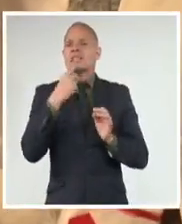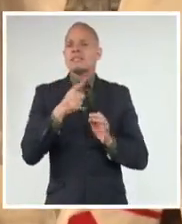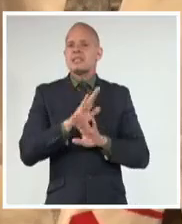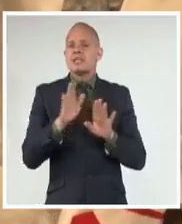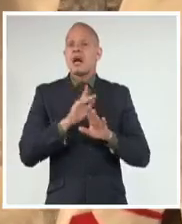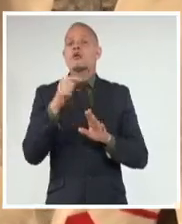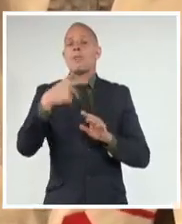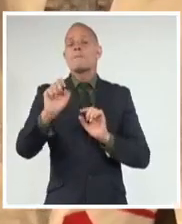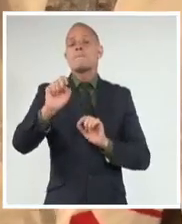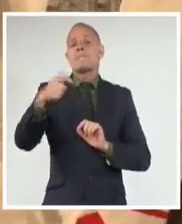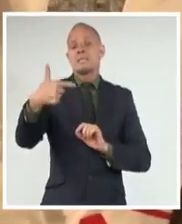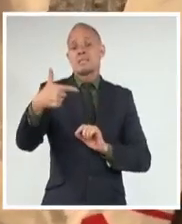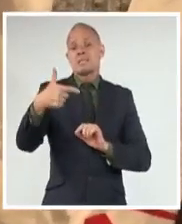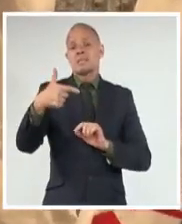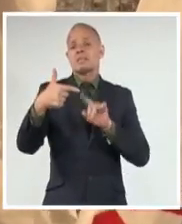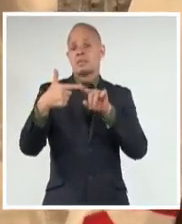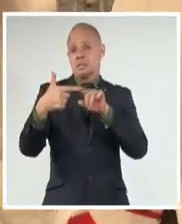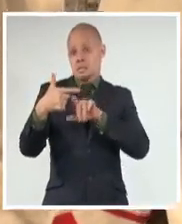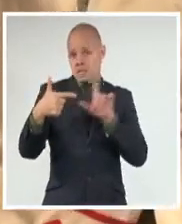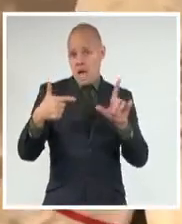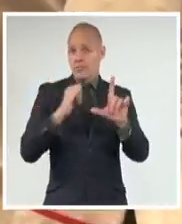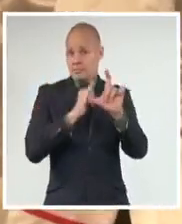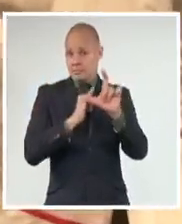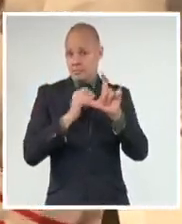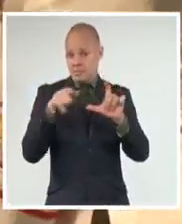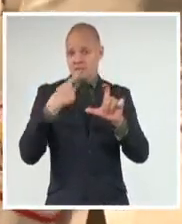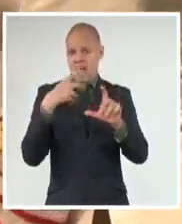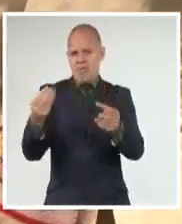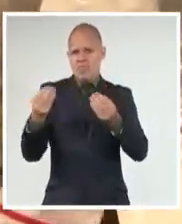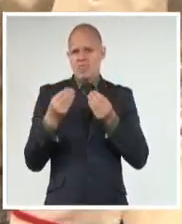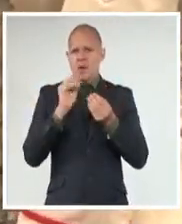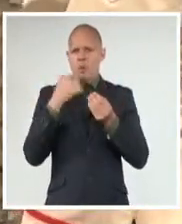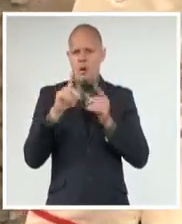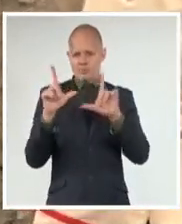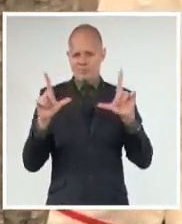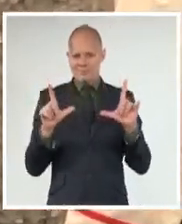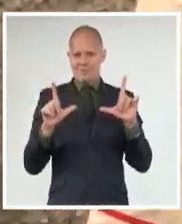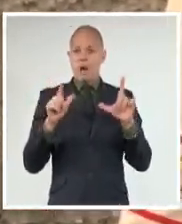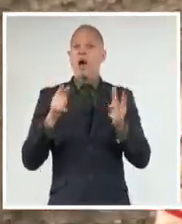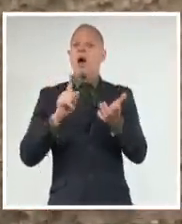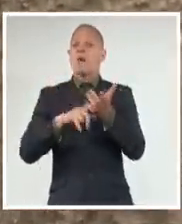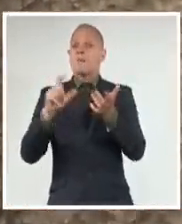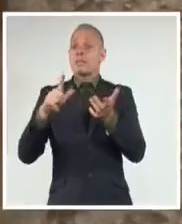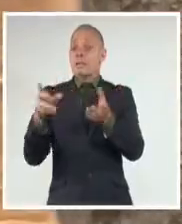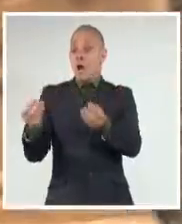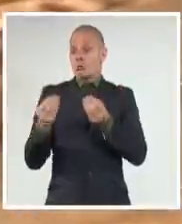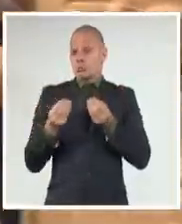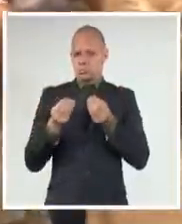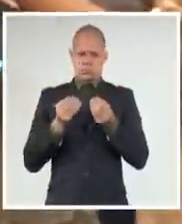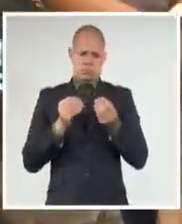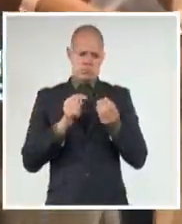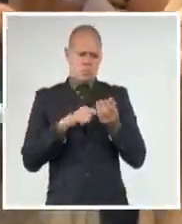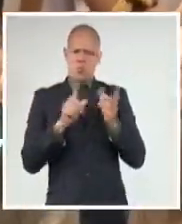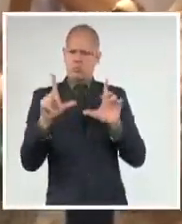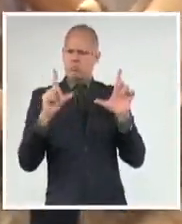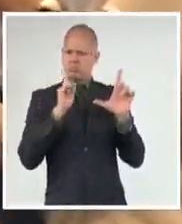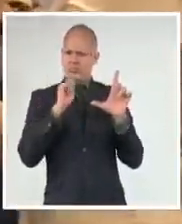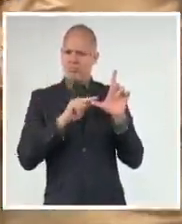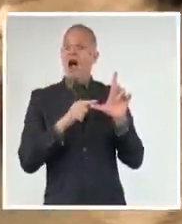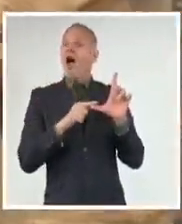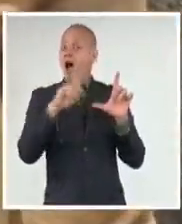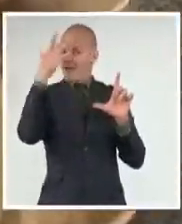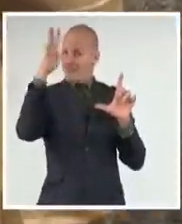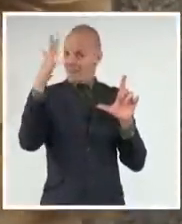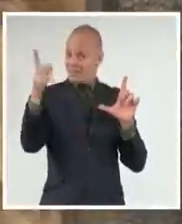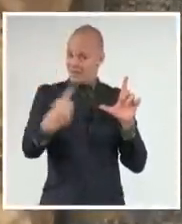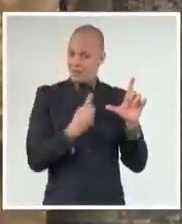recibió de manos del secretario de Organización y Política de Cuadros del Comité Central del Partido, Roberto Morales Ojeda, un reconocimiento a